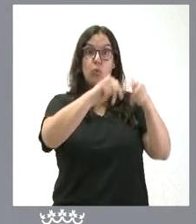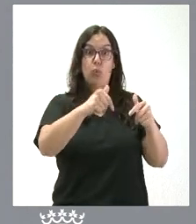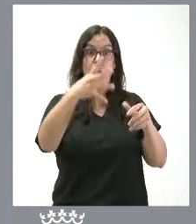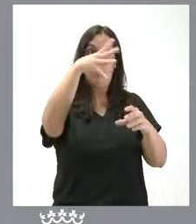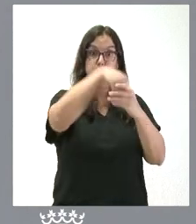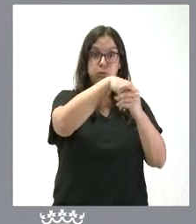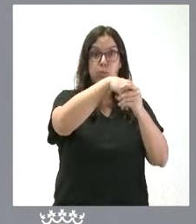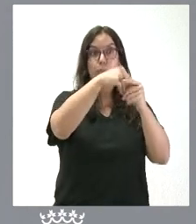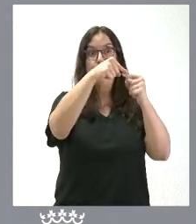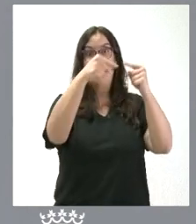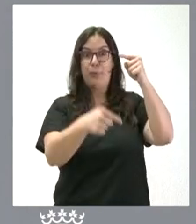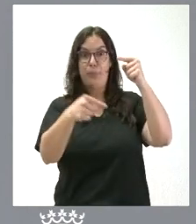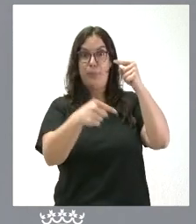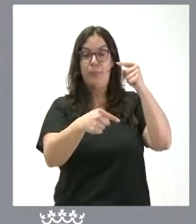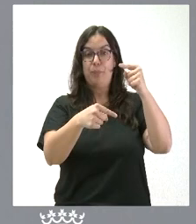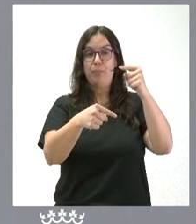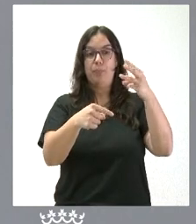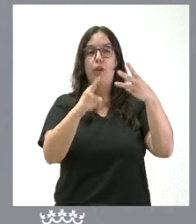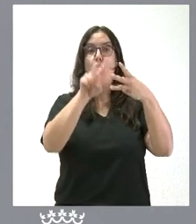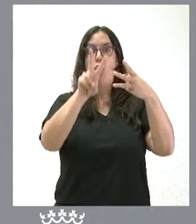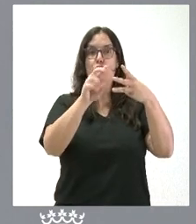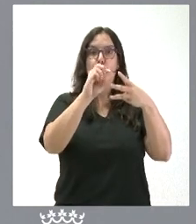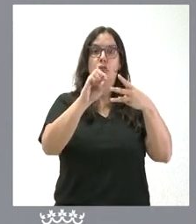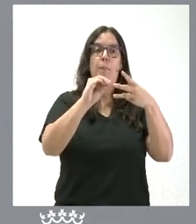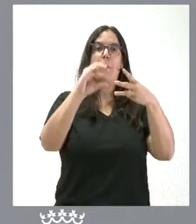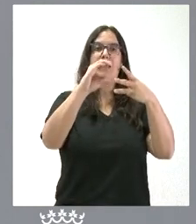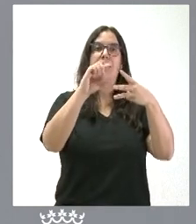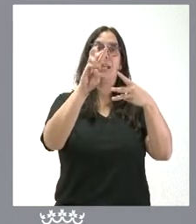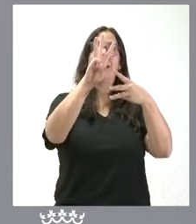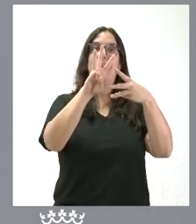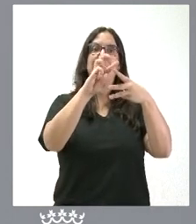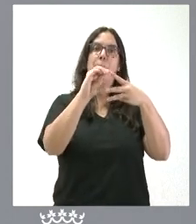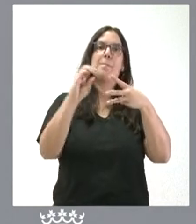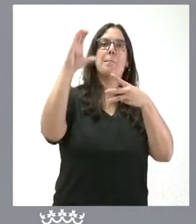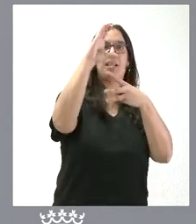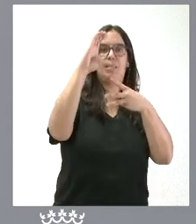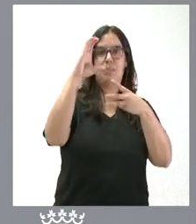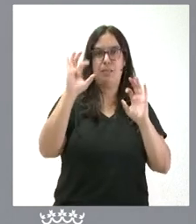correlativa a las de grado 2 y la de grado 3, según establece el sistema de dependencia incluso en el ámbito nacional.